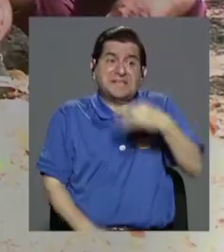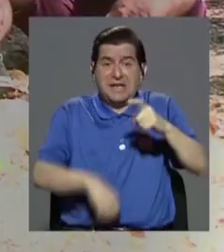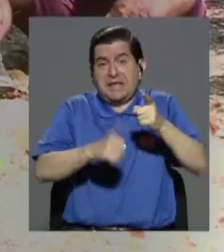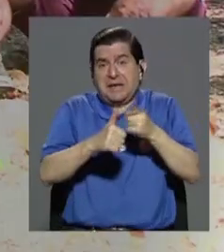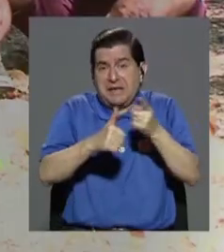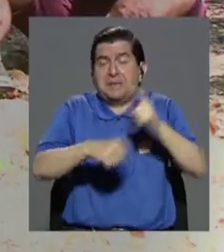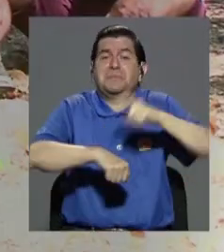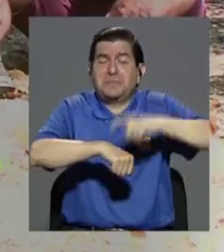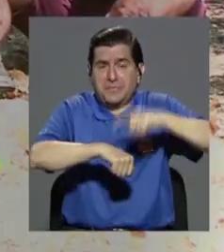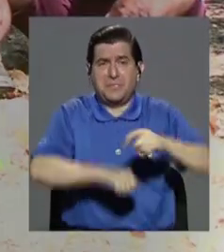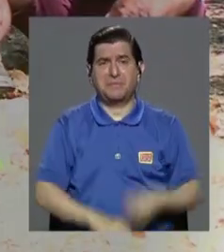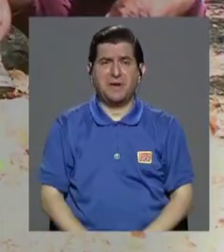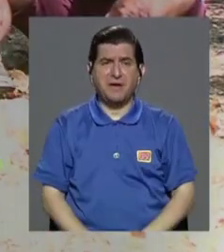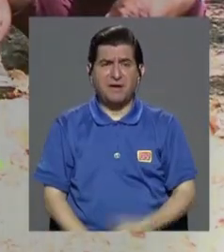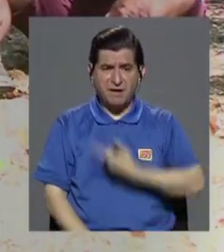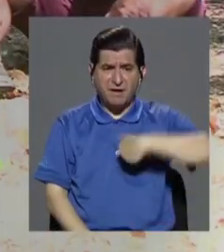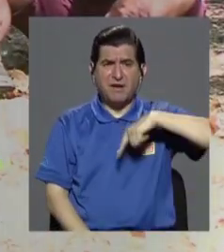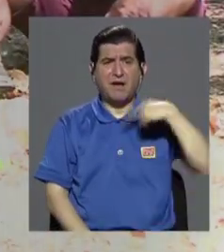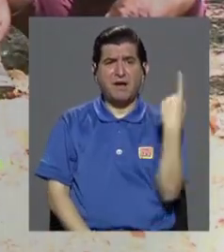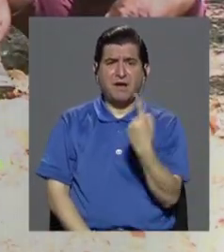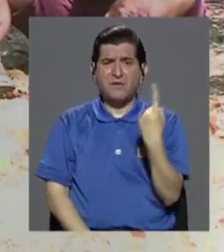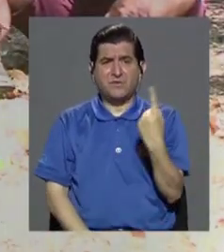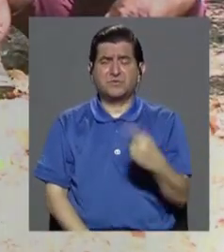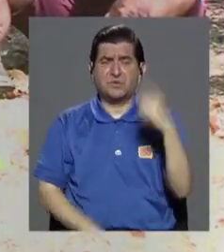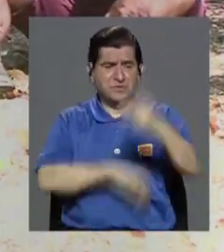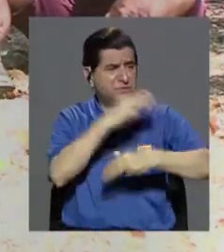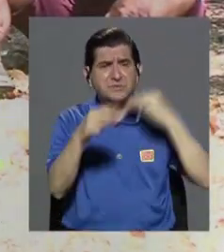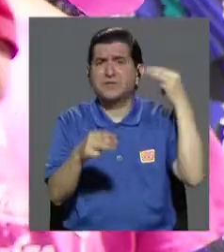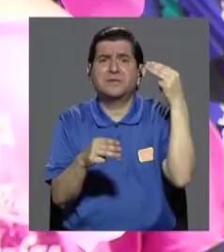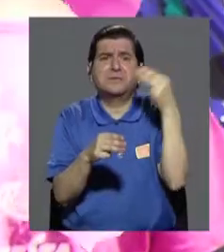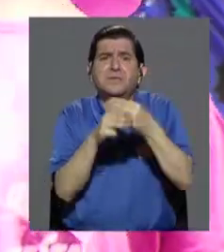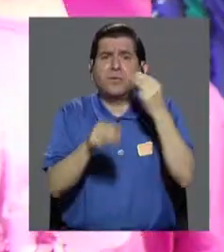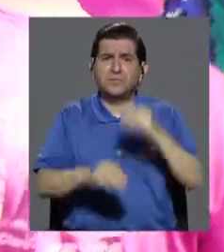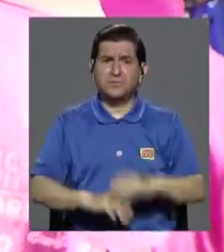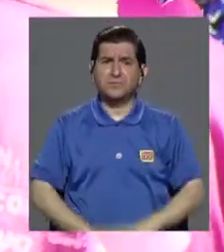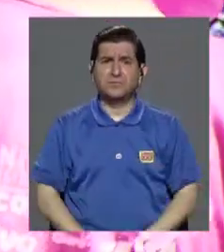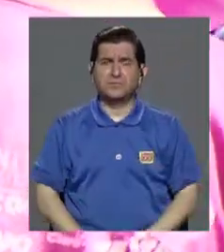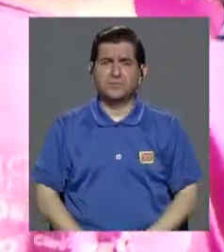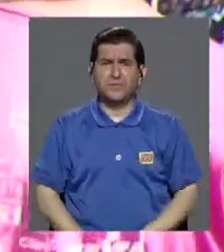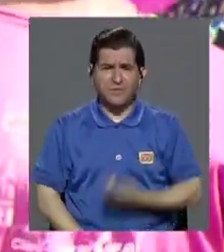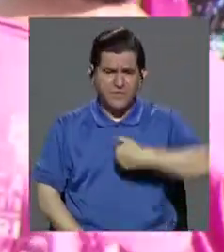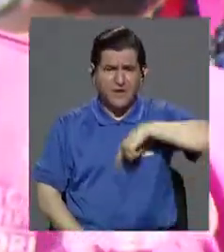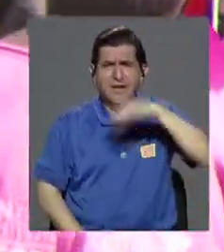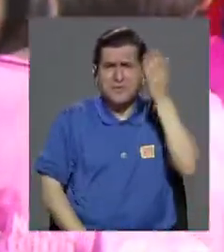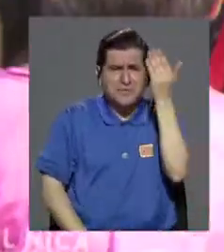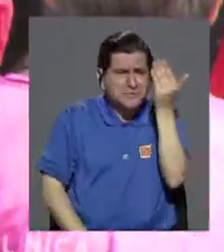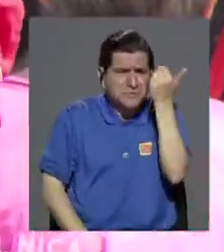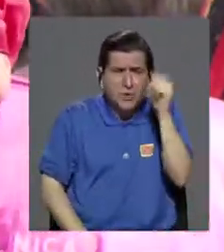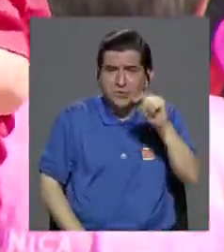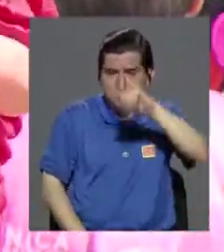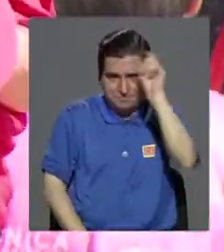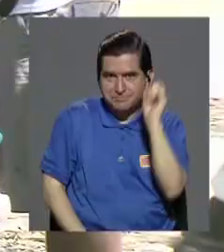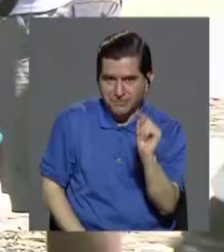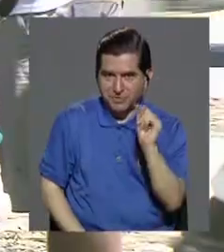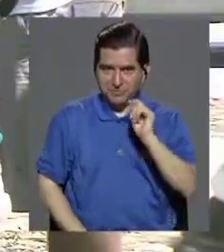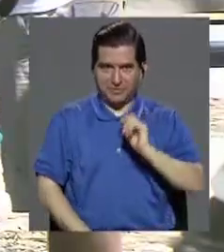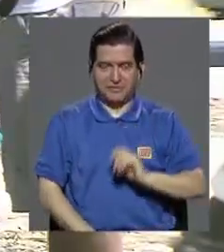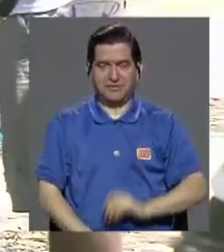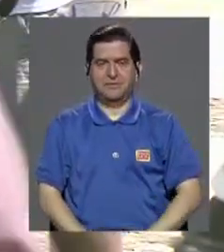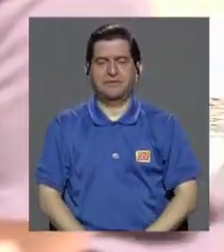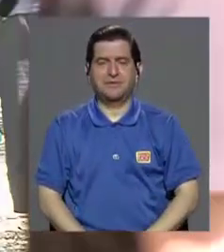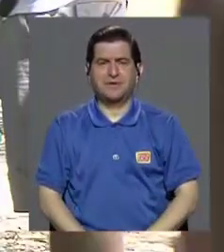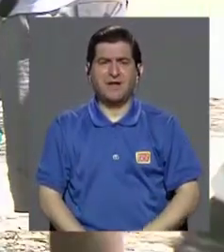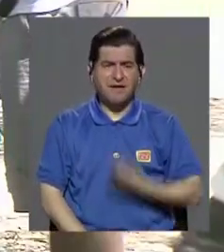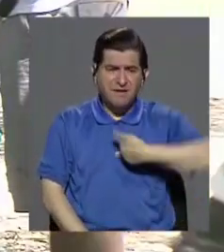¿verdad? O sea, porque a nosotros y estamos solos, y hay que vivir solos con esto, y no,